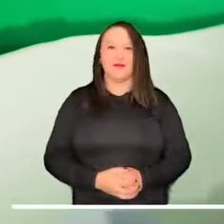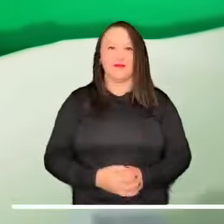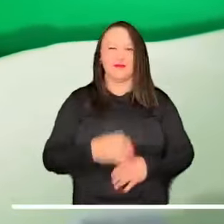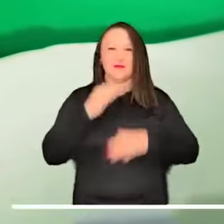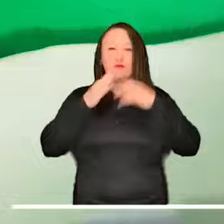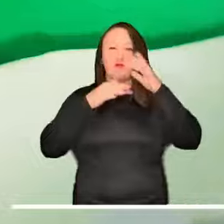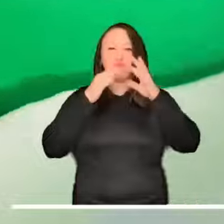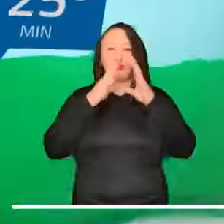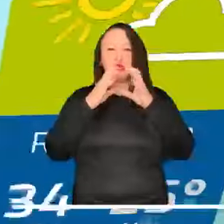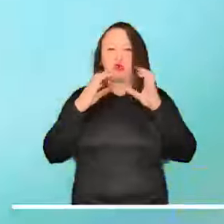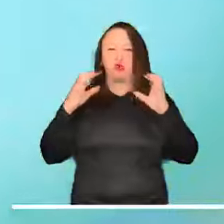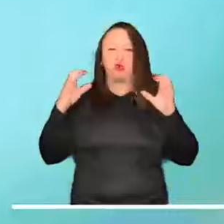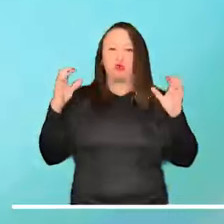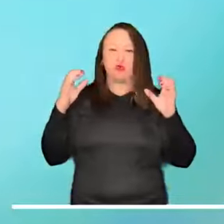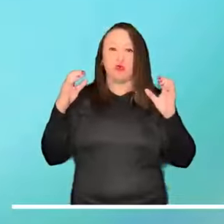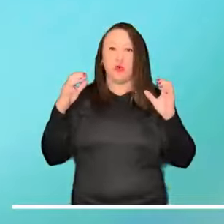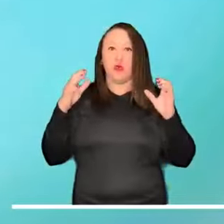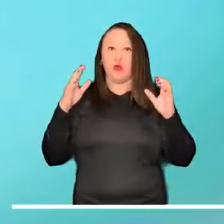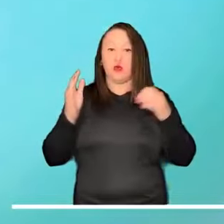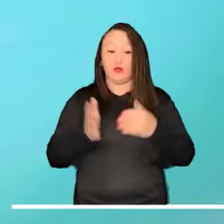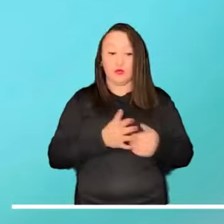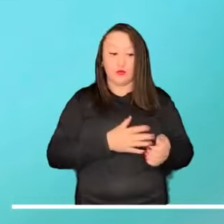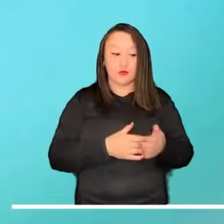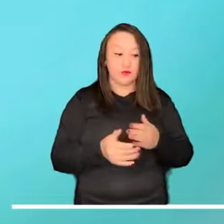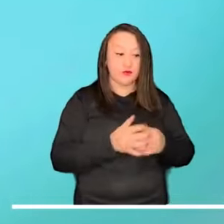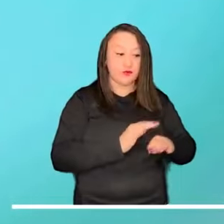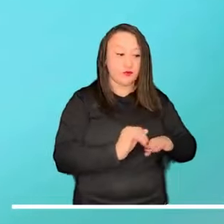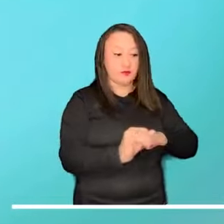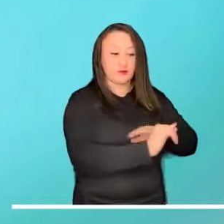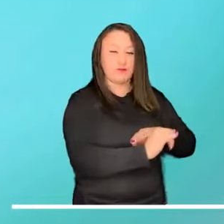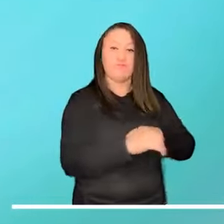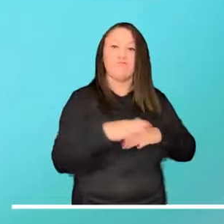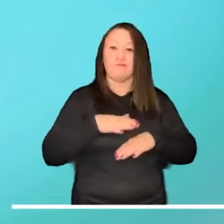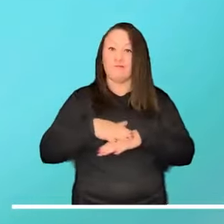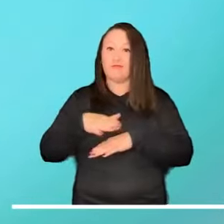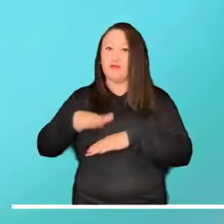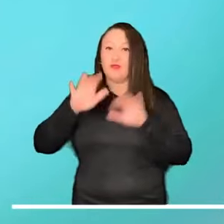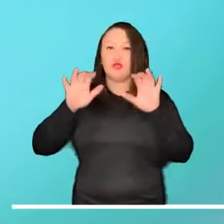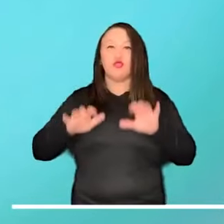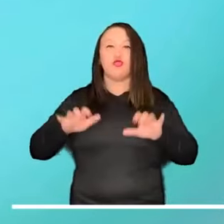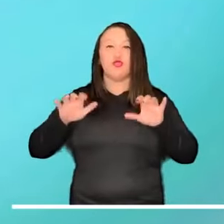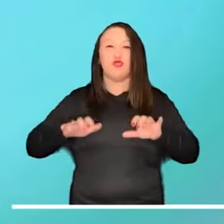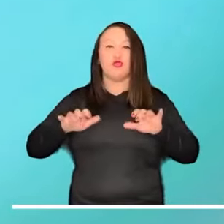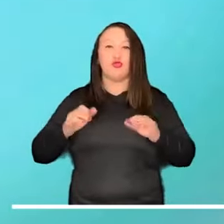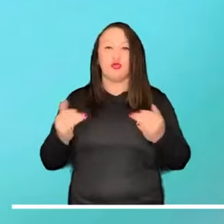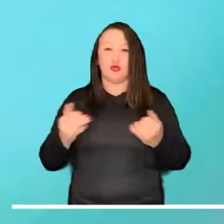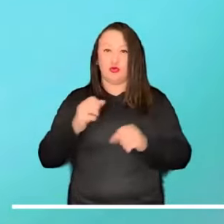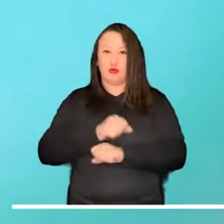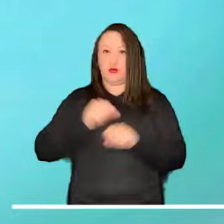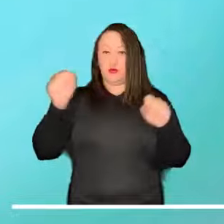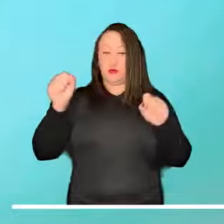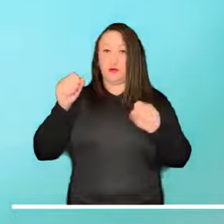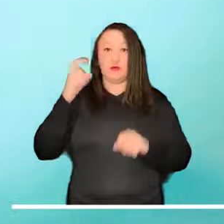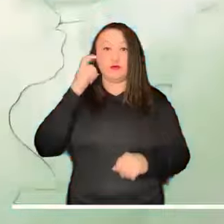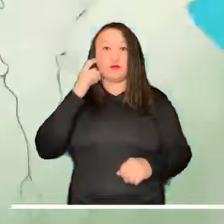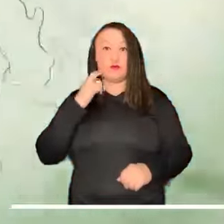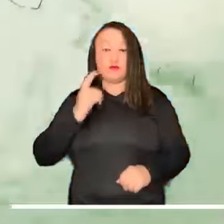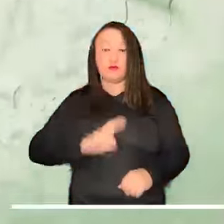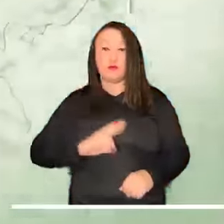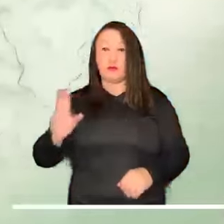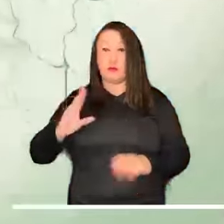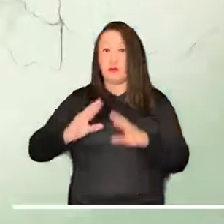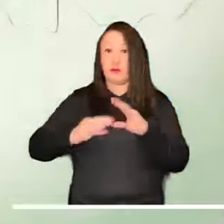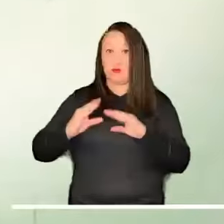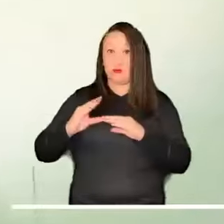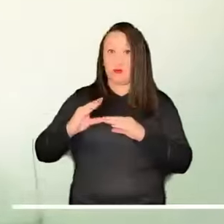Los cielos cubiertos previstos en el archipiélago podrían favorecer la aparición de lluvias en las islas durante la mañana.